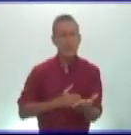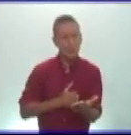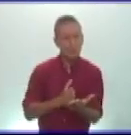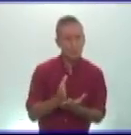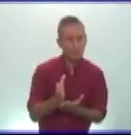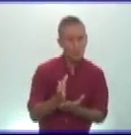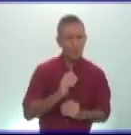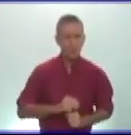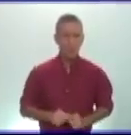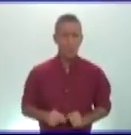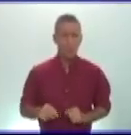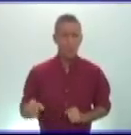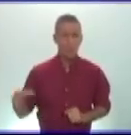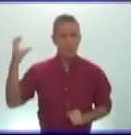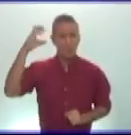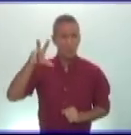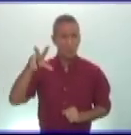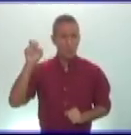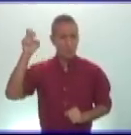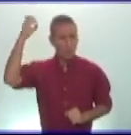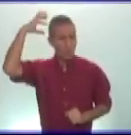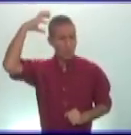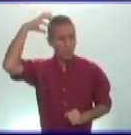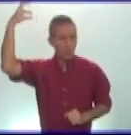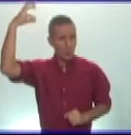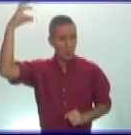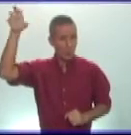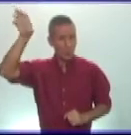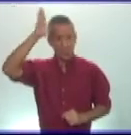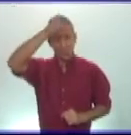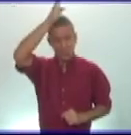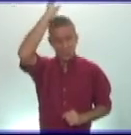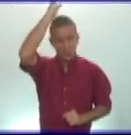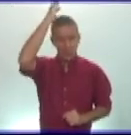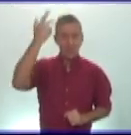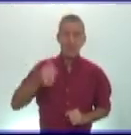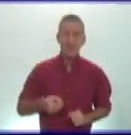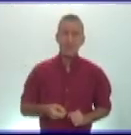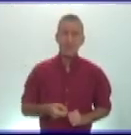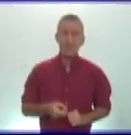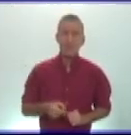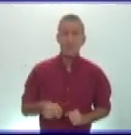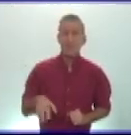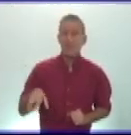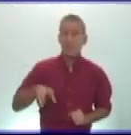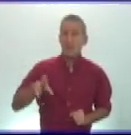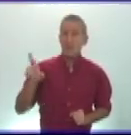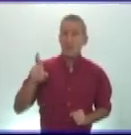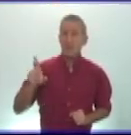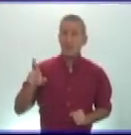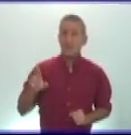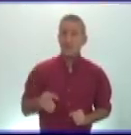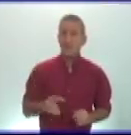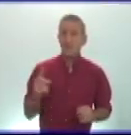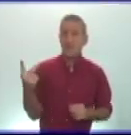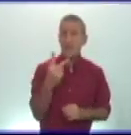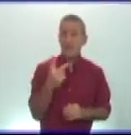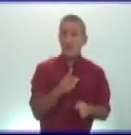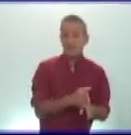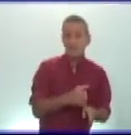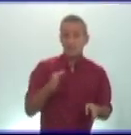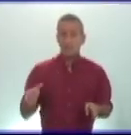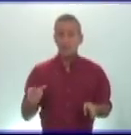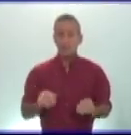romana bueno debemos decir que se denomina república al segundo periodo de la historia romana el cual